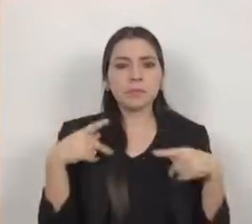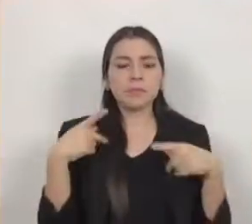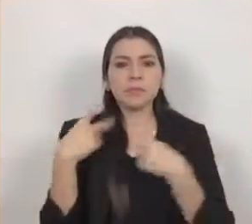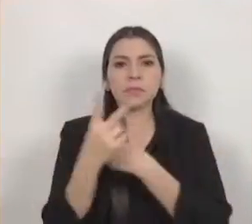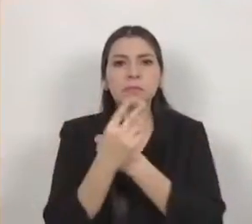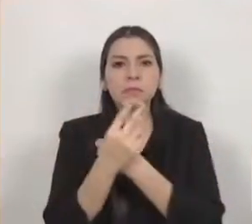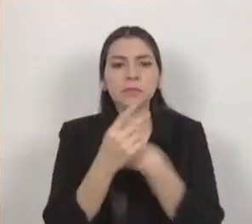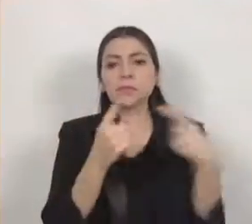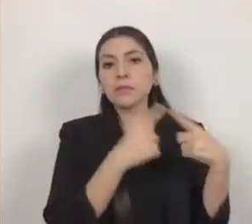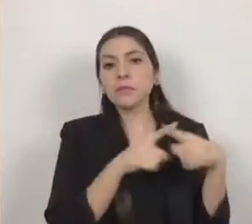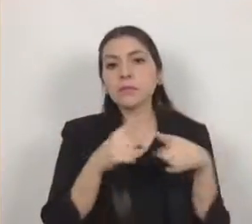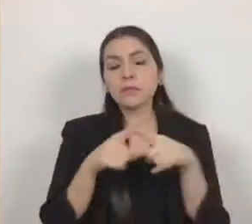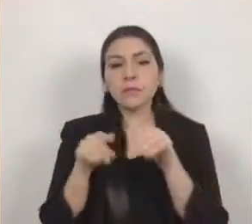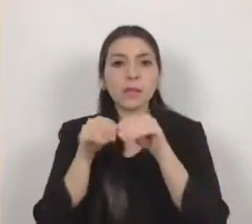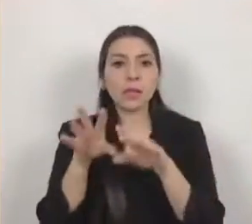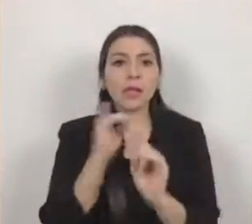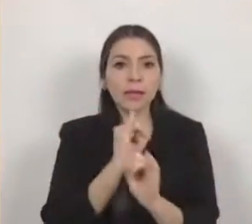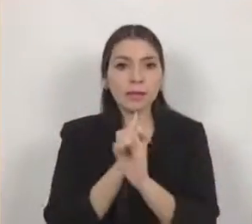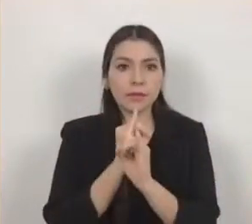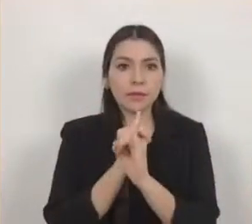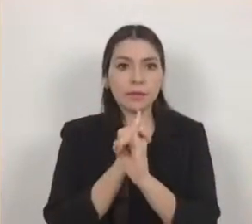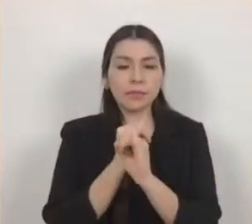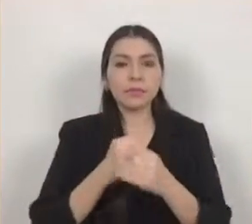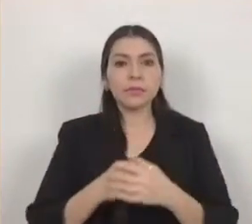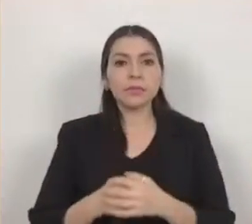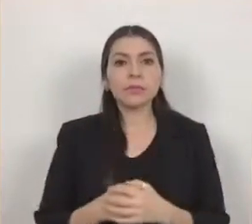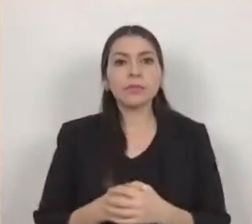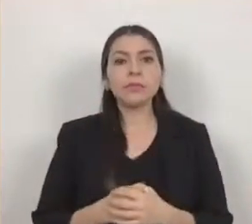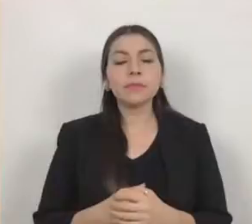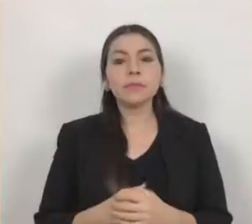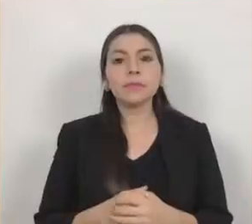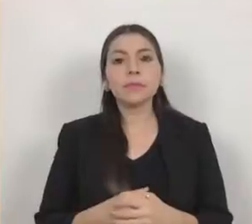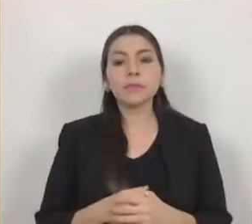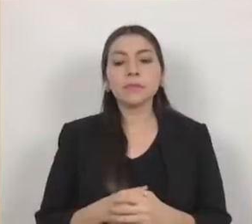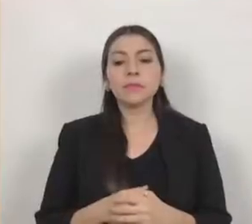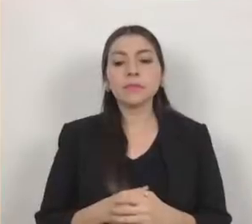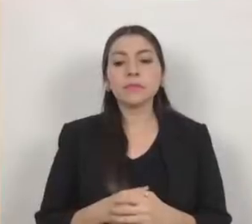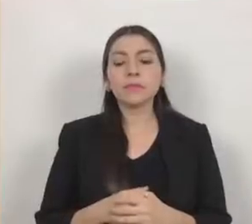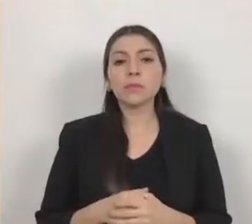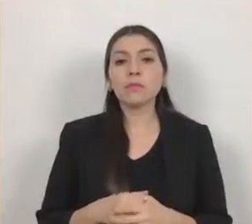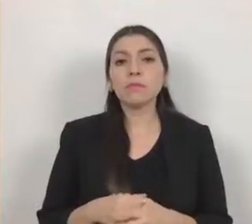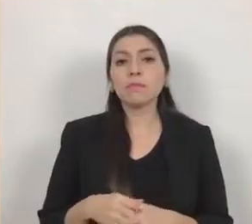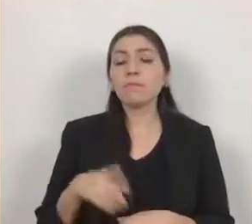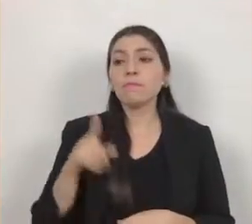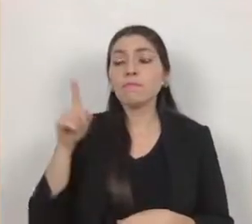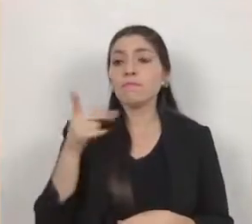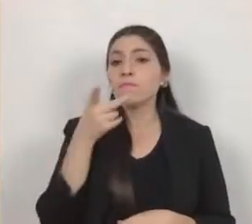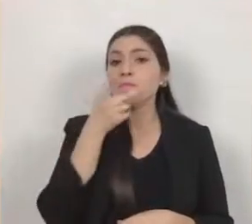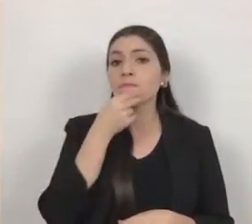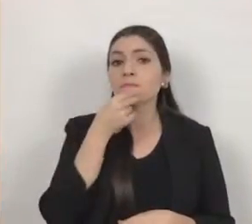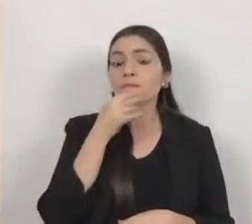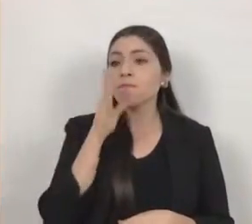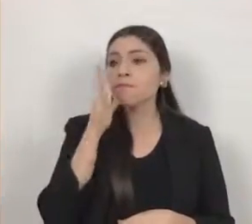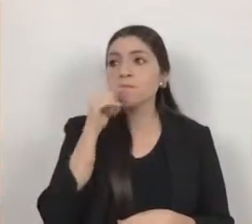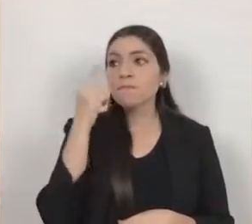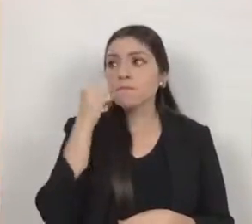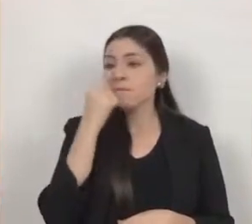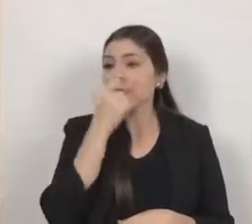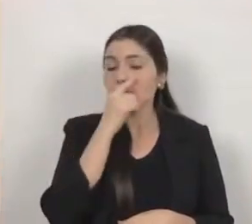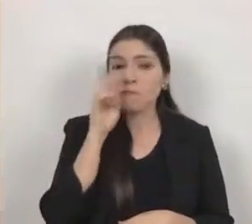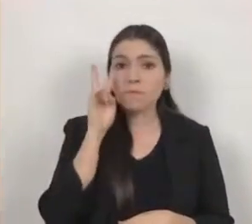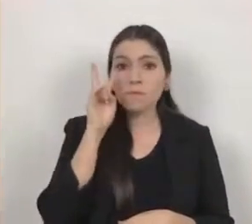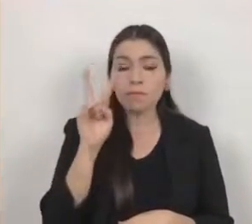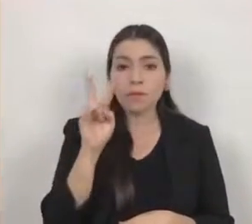sociales solo porque un hombre carezca del uso de sus ojos no significa que carezca de visión